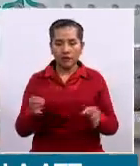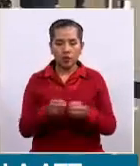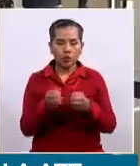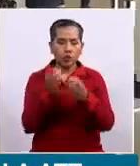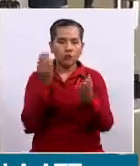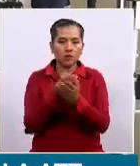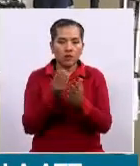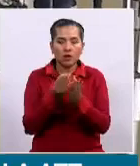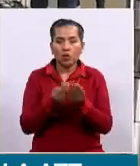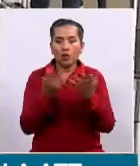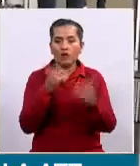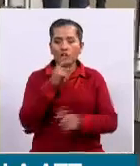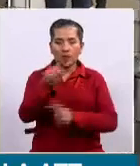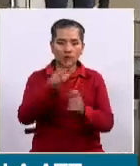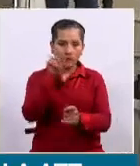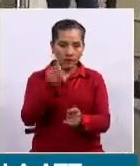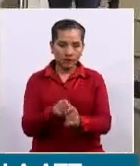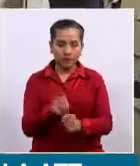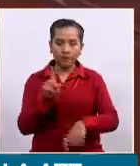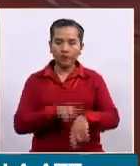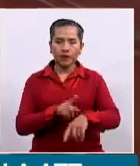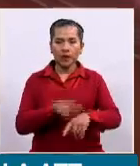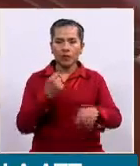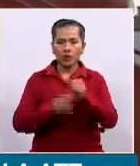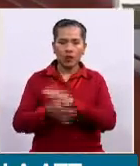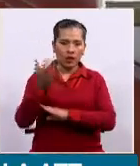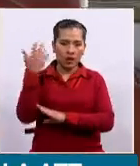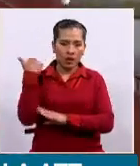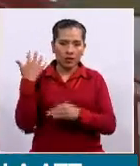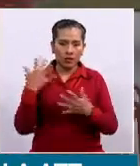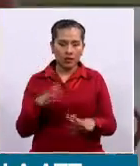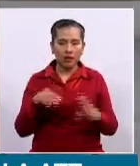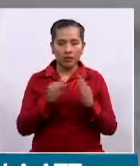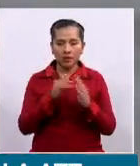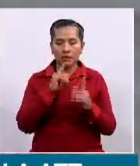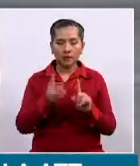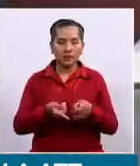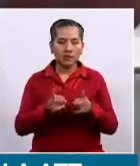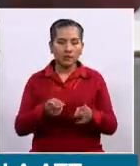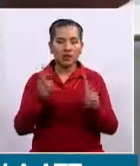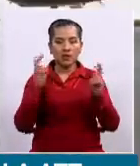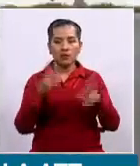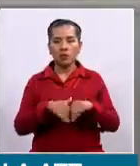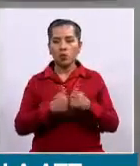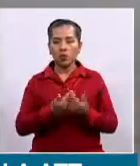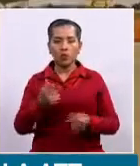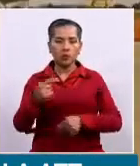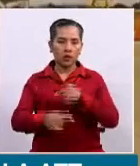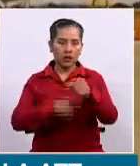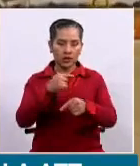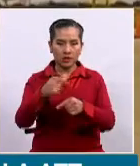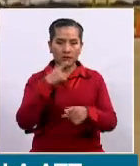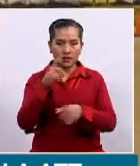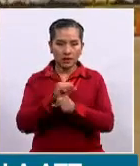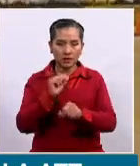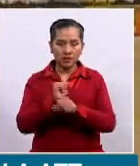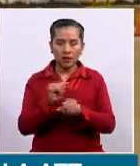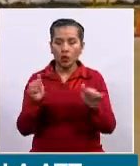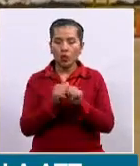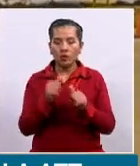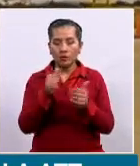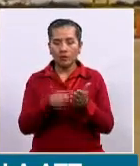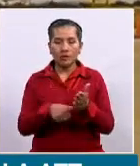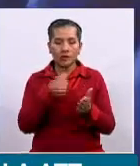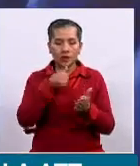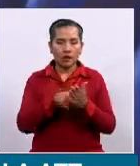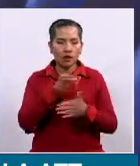de la misma, ¿no? Entonces, la gestión pasada ya se ha realizado eso. A partir de eso, se están realizando las gestiones con notas de cobro